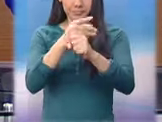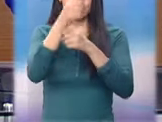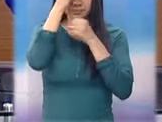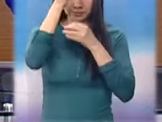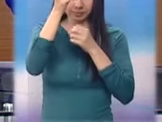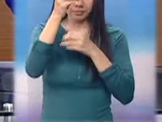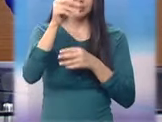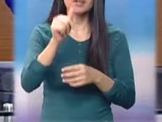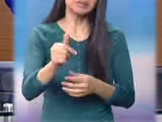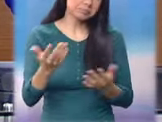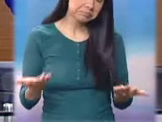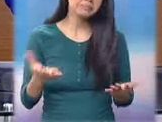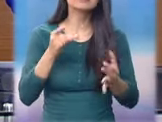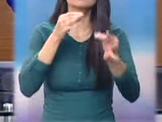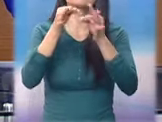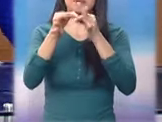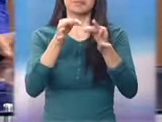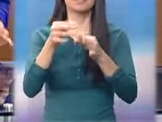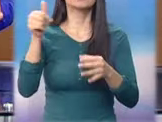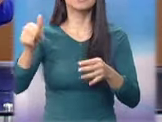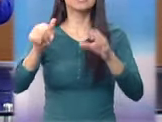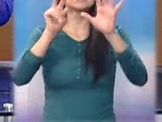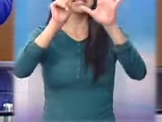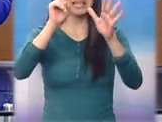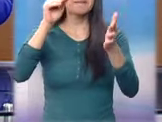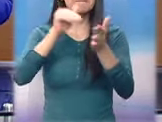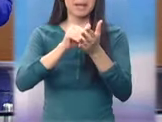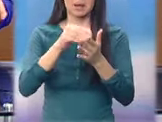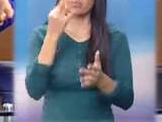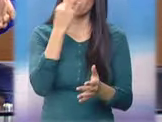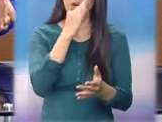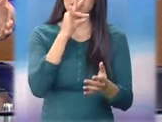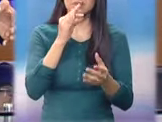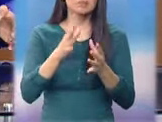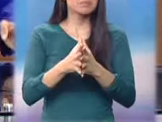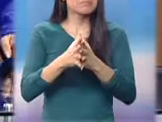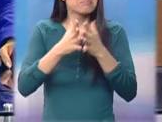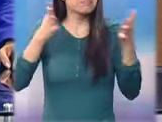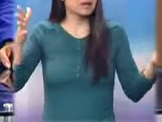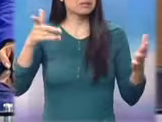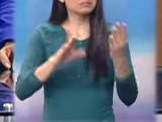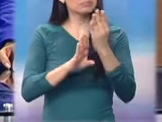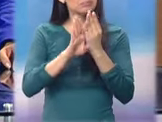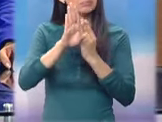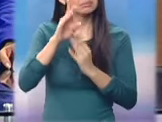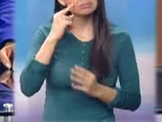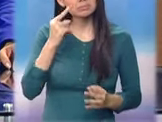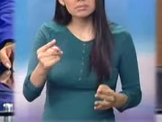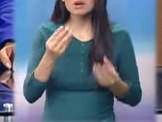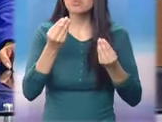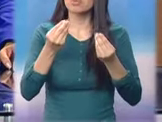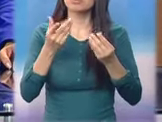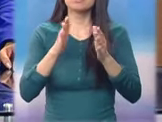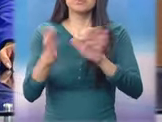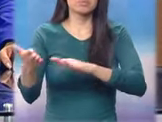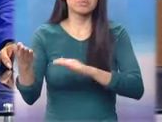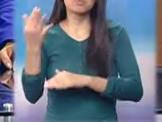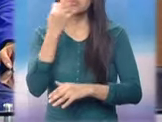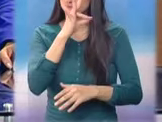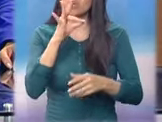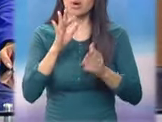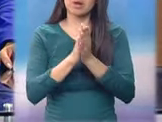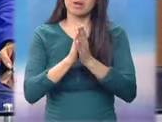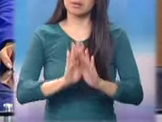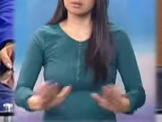el mundo. Y precisamente en nuestro país, más de 7 mil mujeres han muerto de forma violenta en los últimos 13 años. Por ello, la